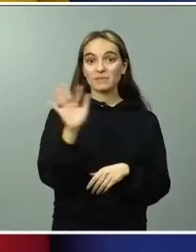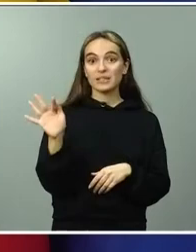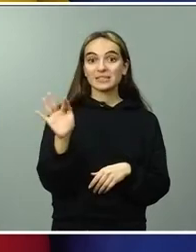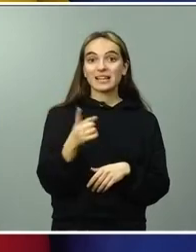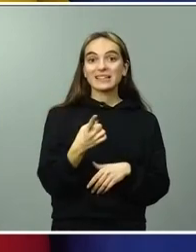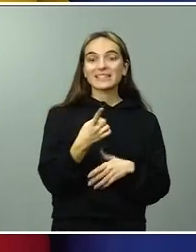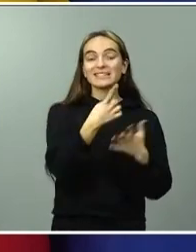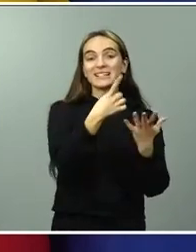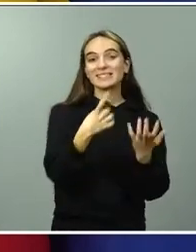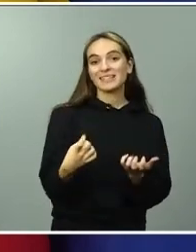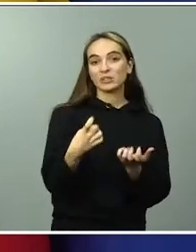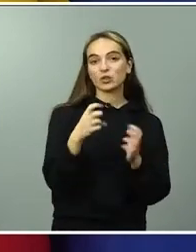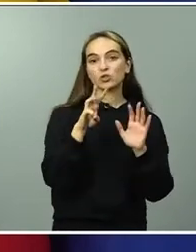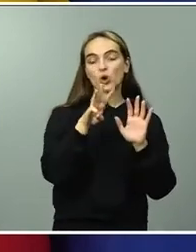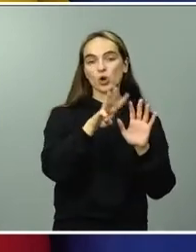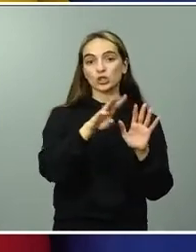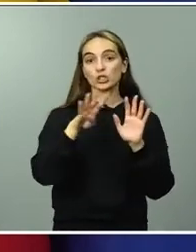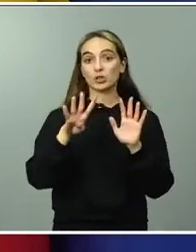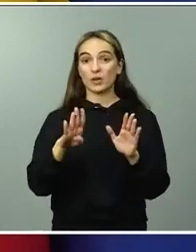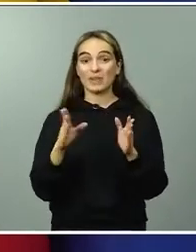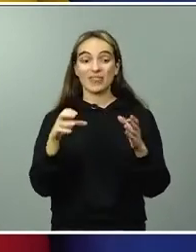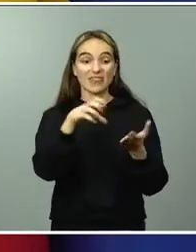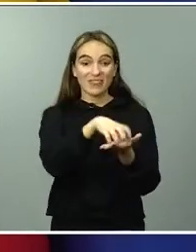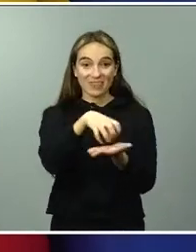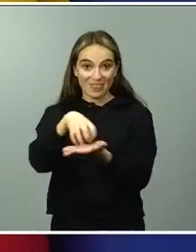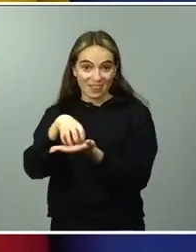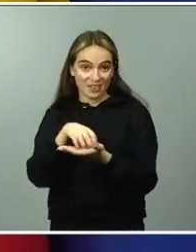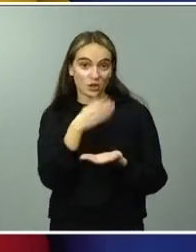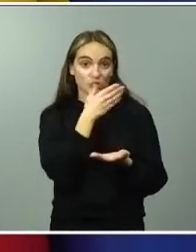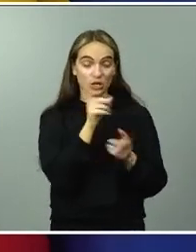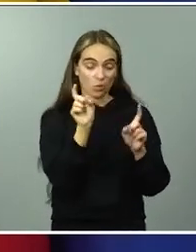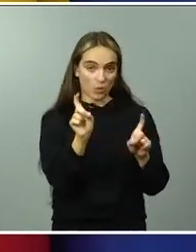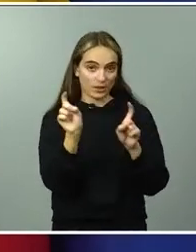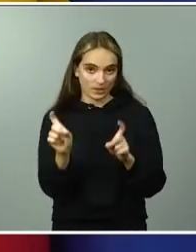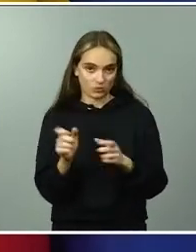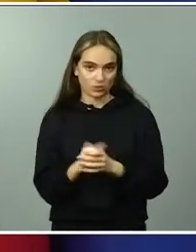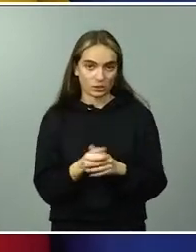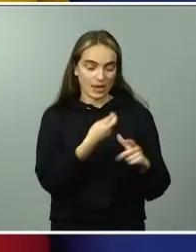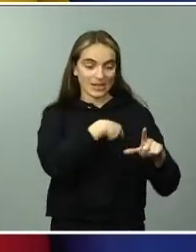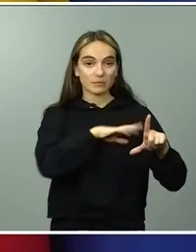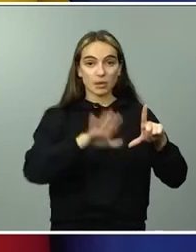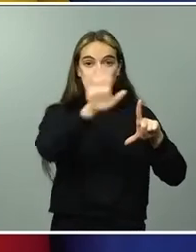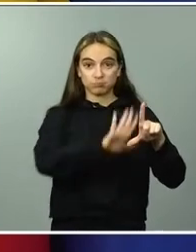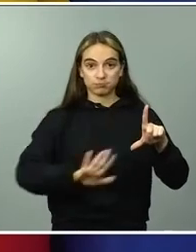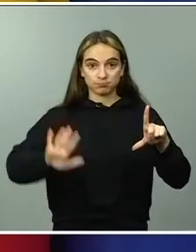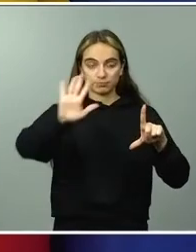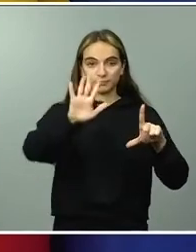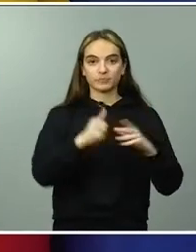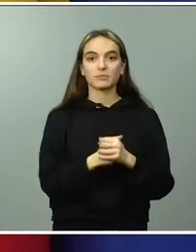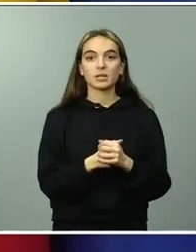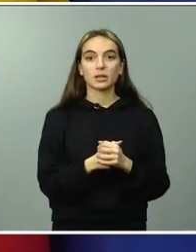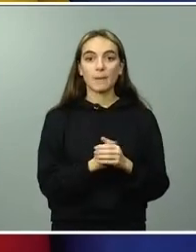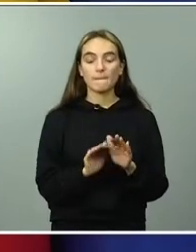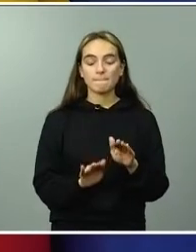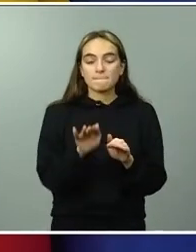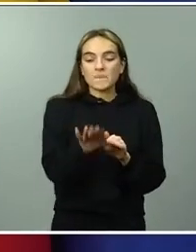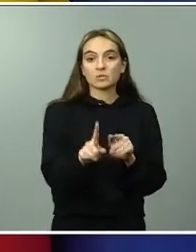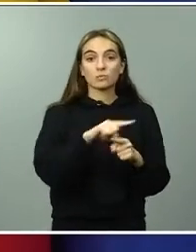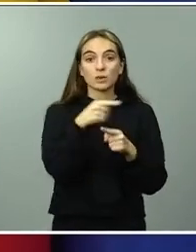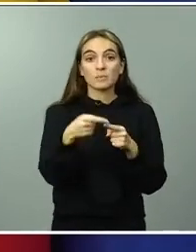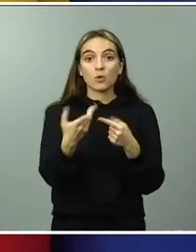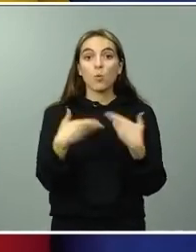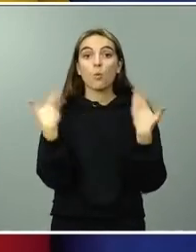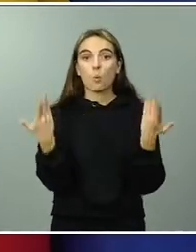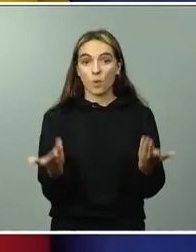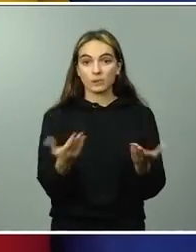distribuidos en nuestro país. El primer paso que dimos como aspecto esencial fue recuperar el Consejo Superior